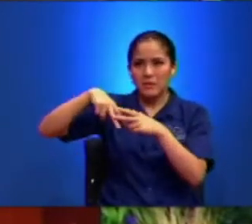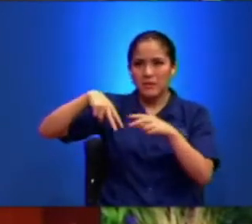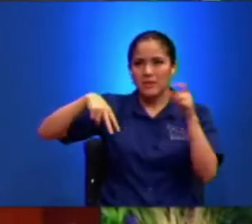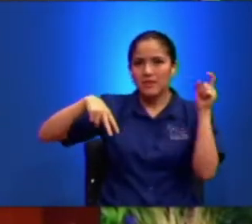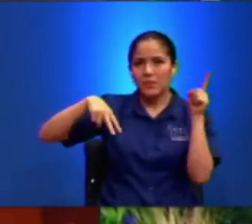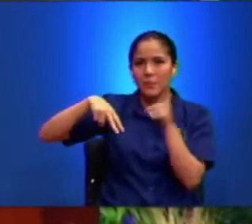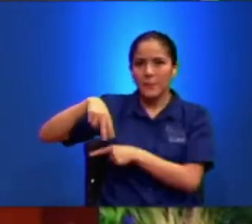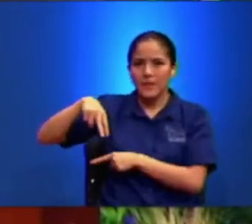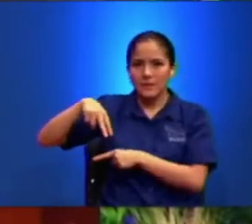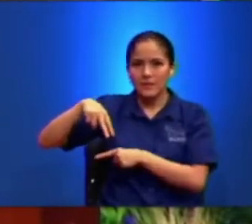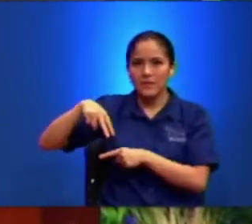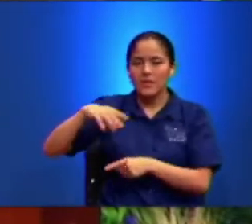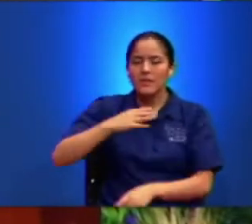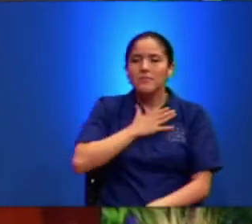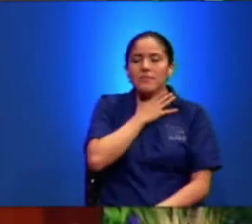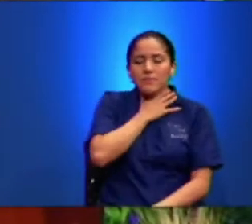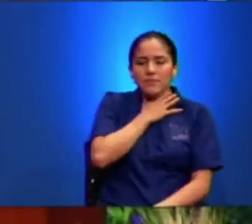Abajo